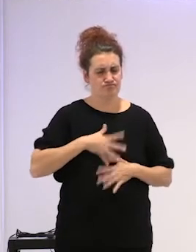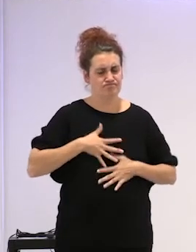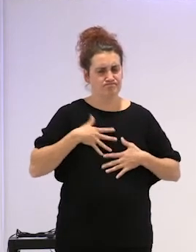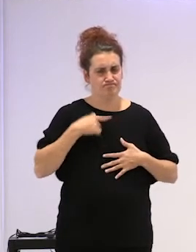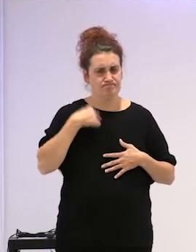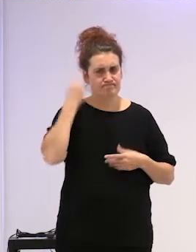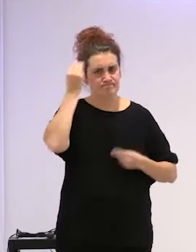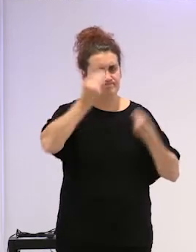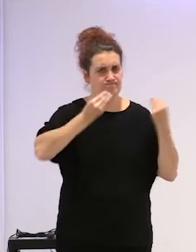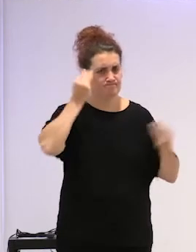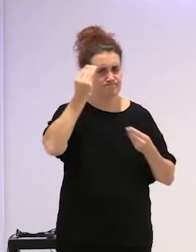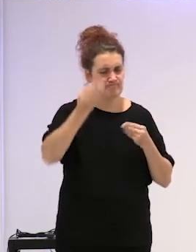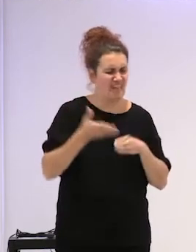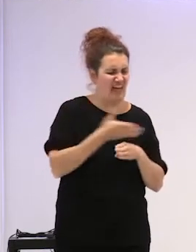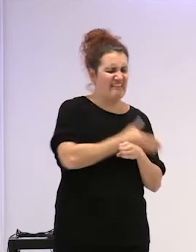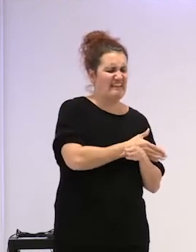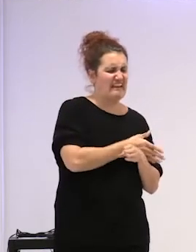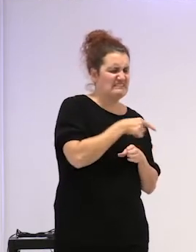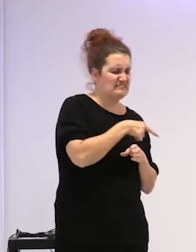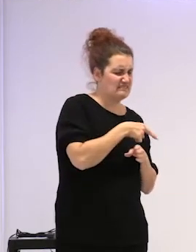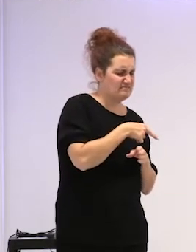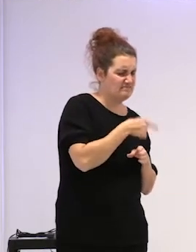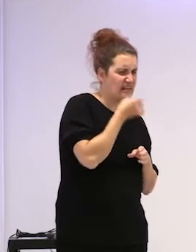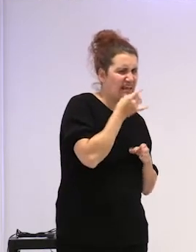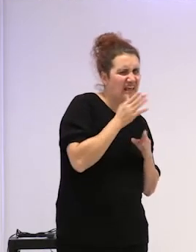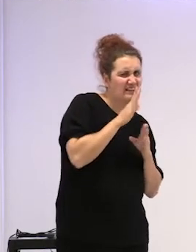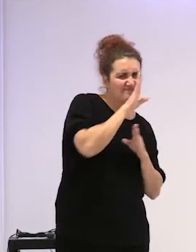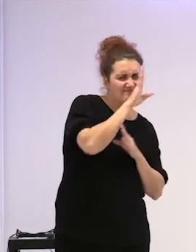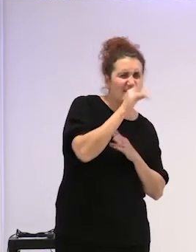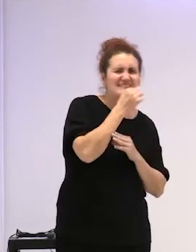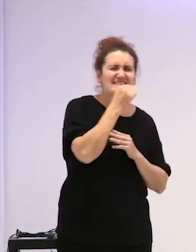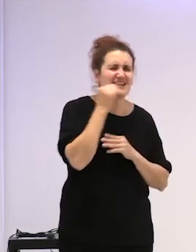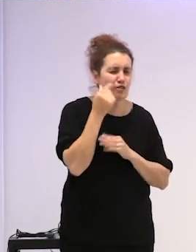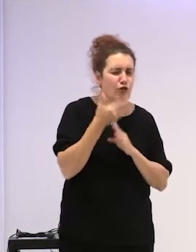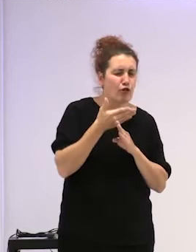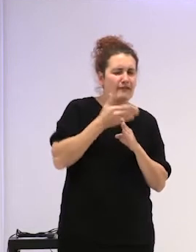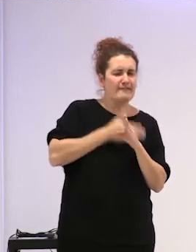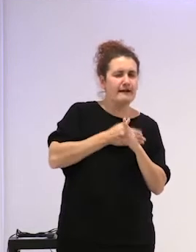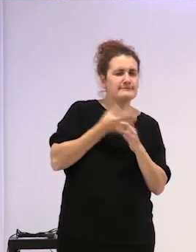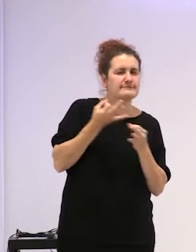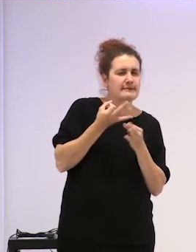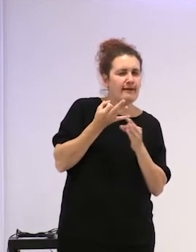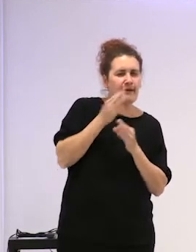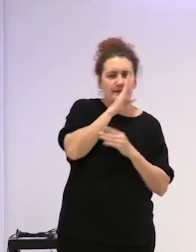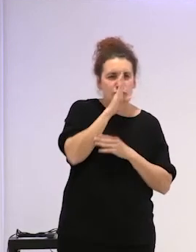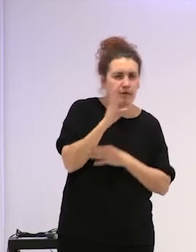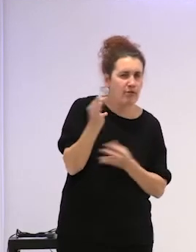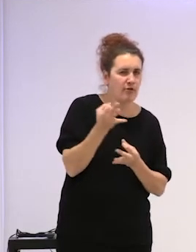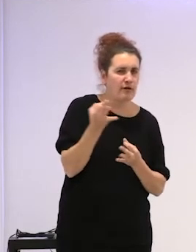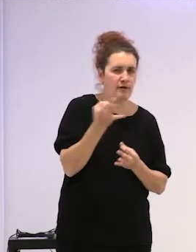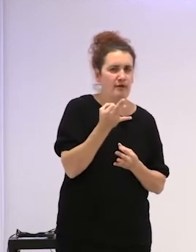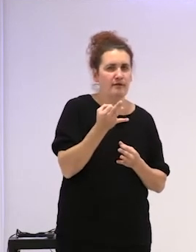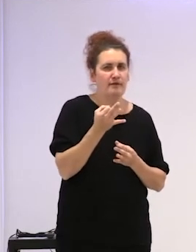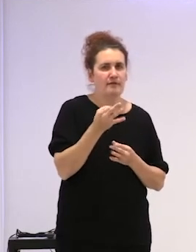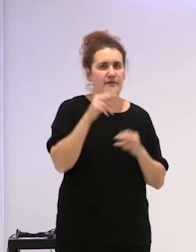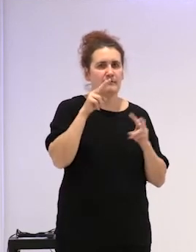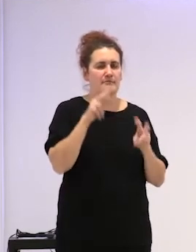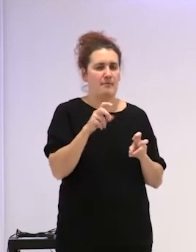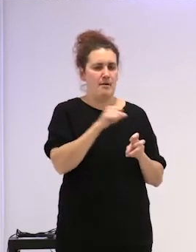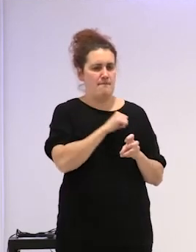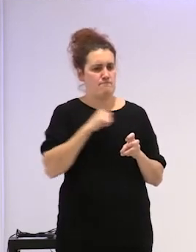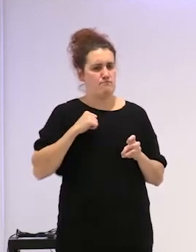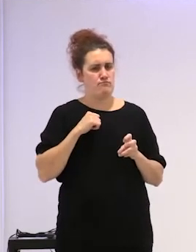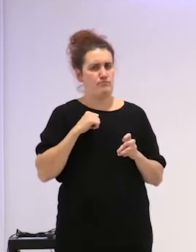detrás de todo esto y sobre todo qué hay detrás del silencio en torno a esta particular forma de